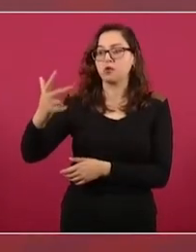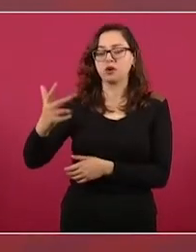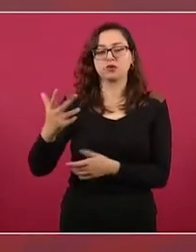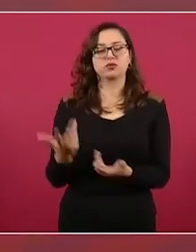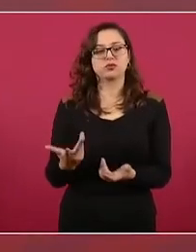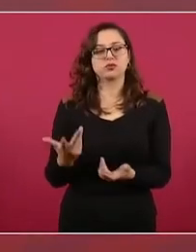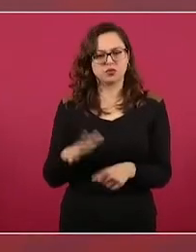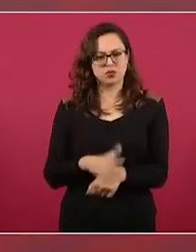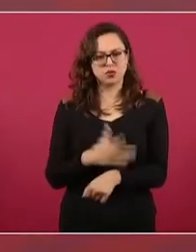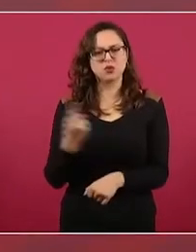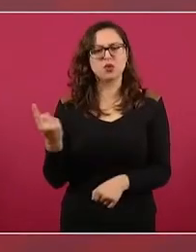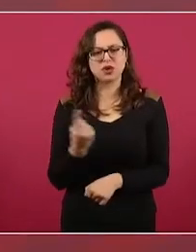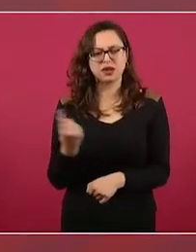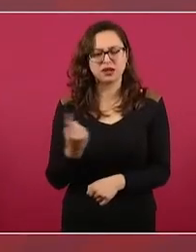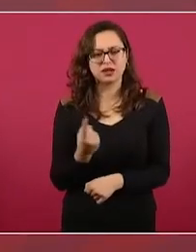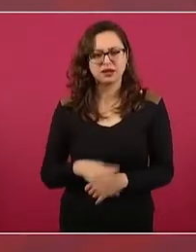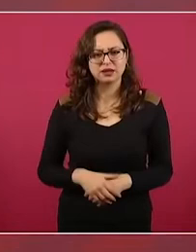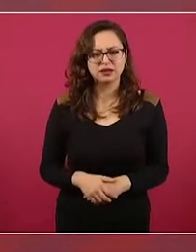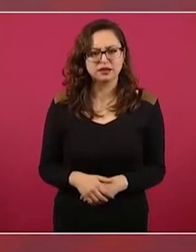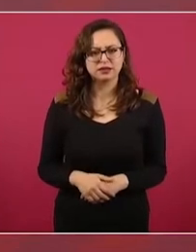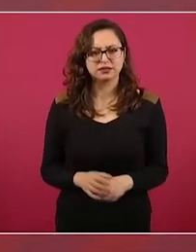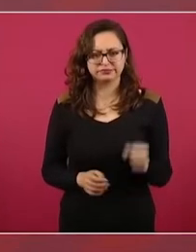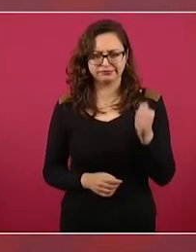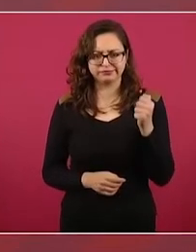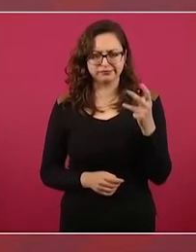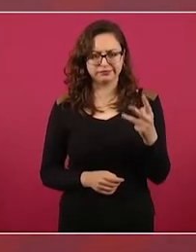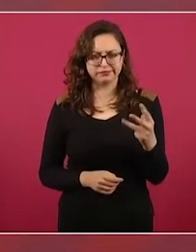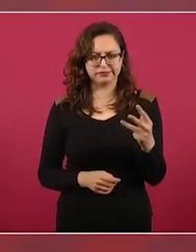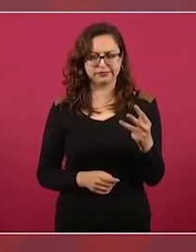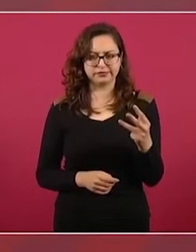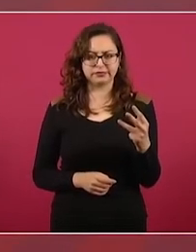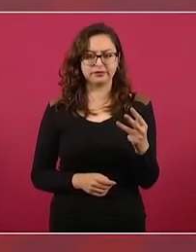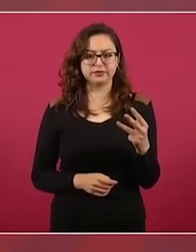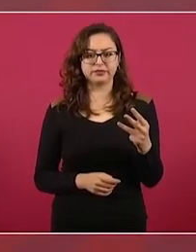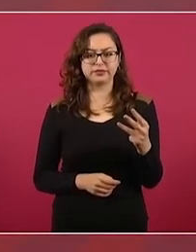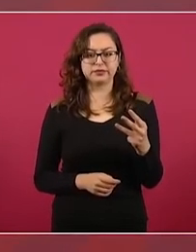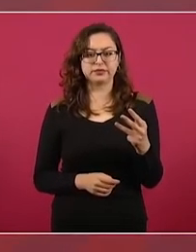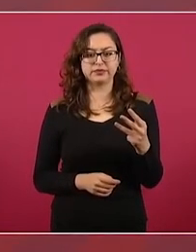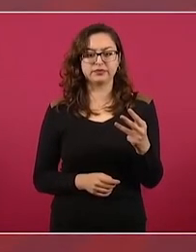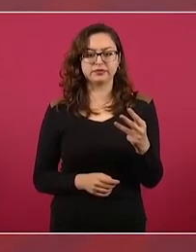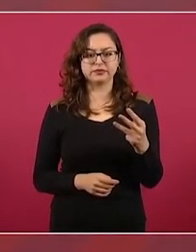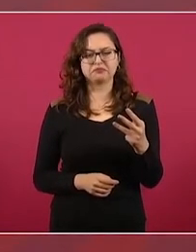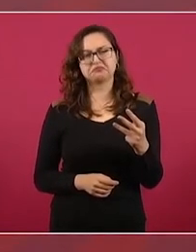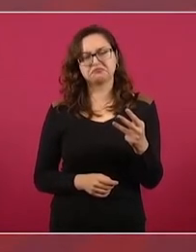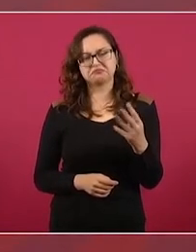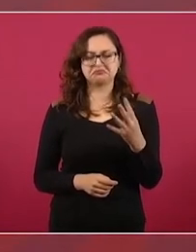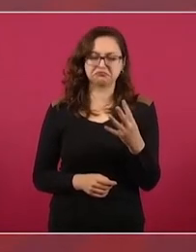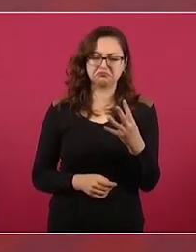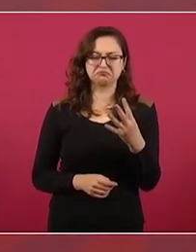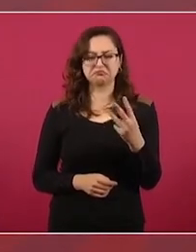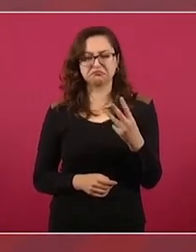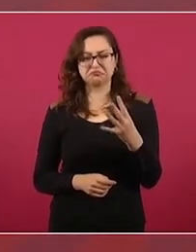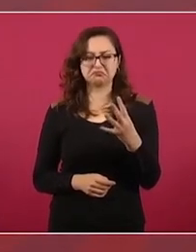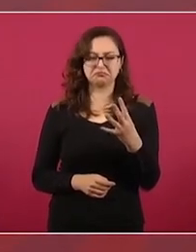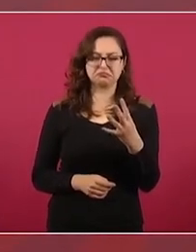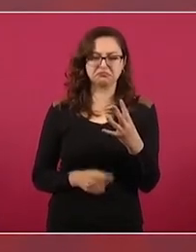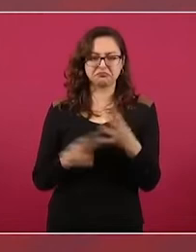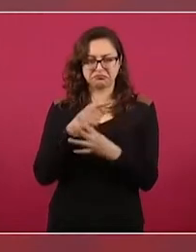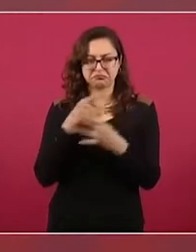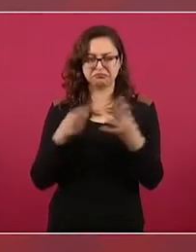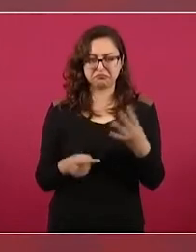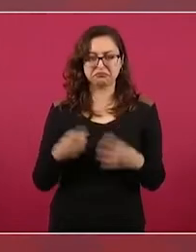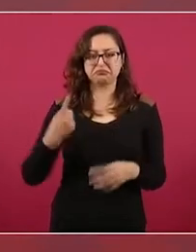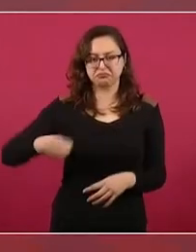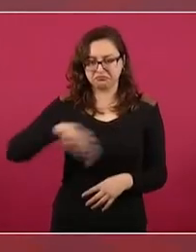factores, cuatro que tienen que ver con nuestro modelo,